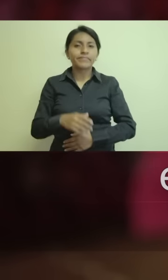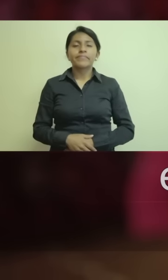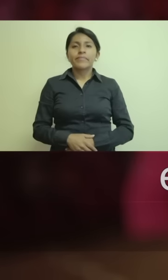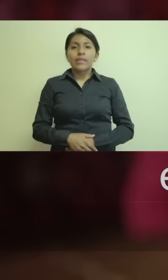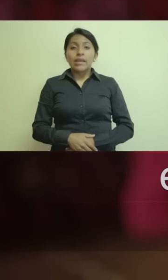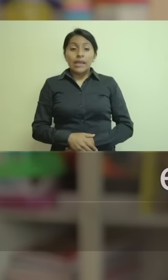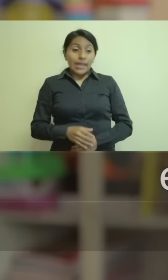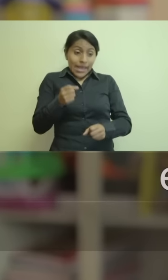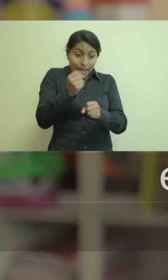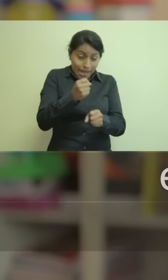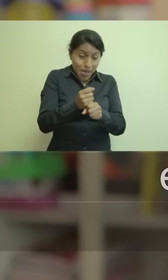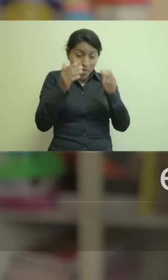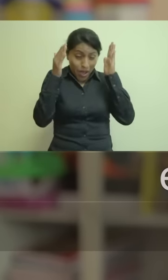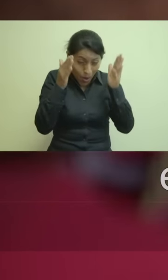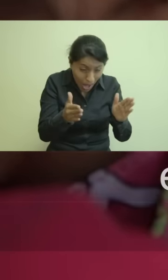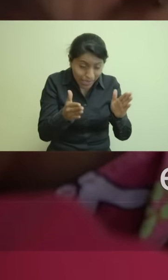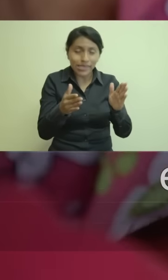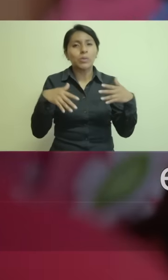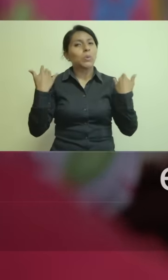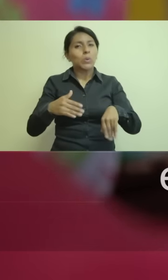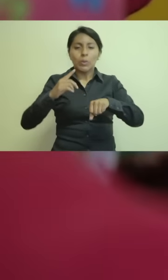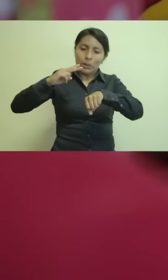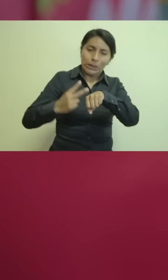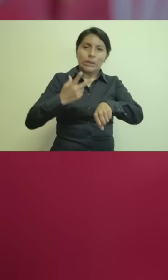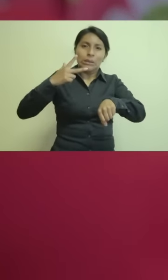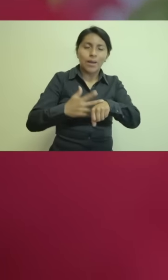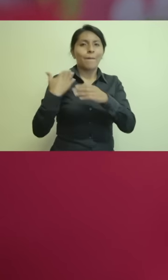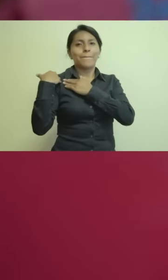El trabajo con ellos es el doble y hasta el triple.